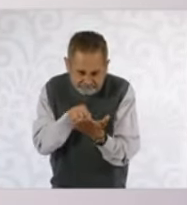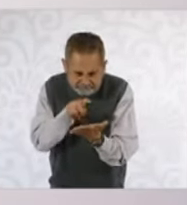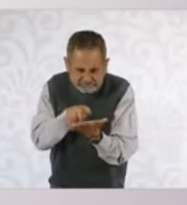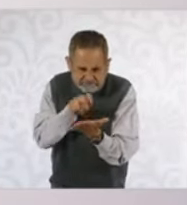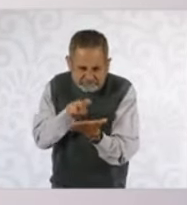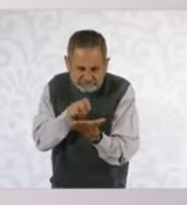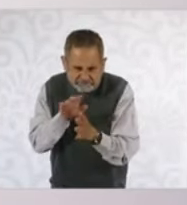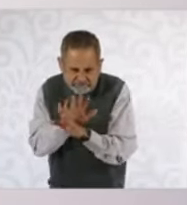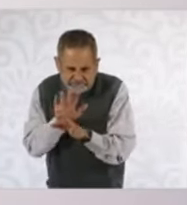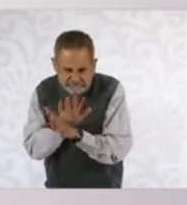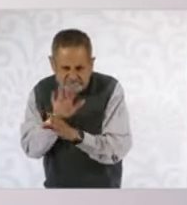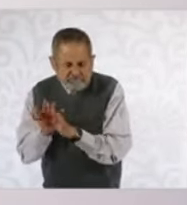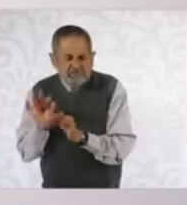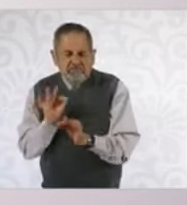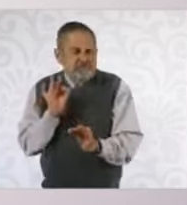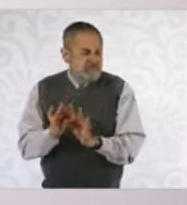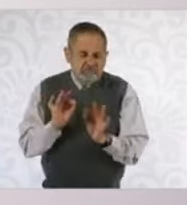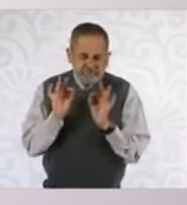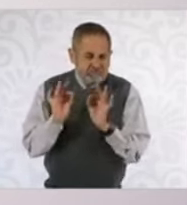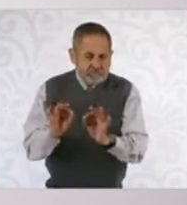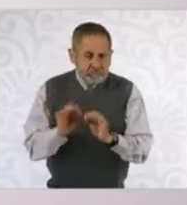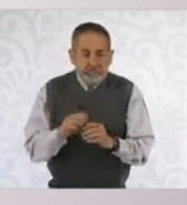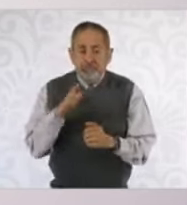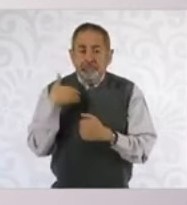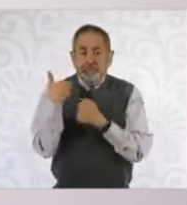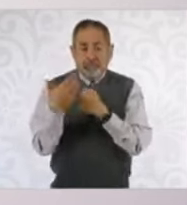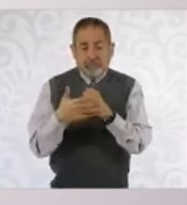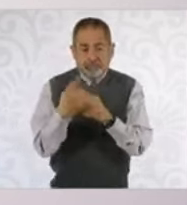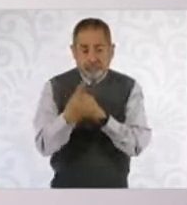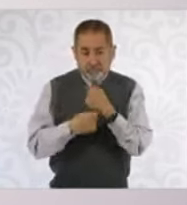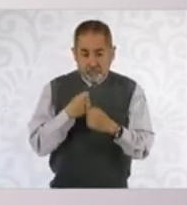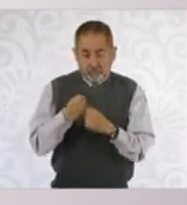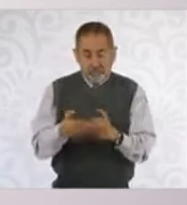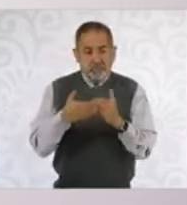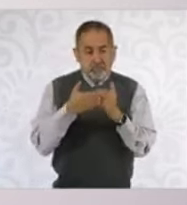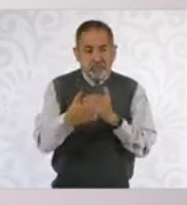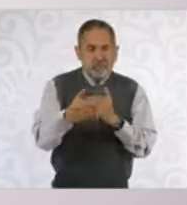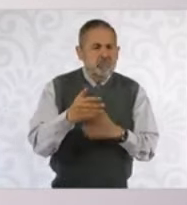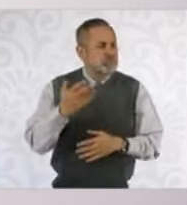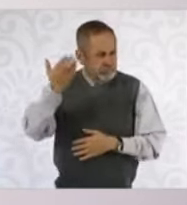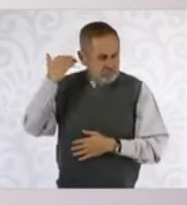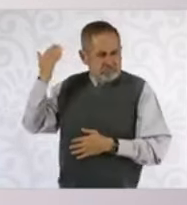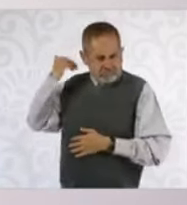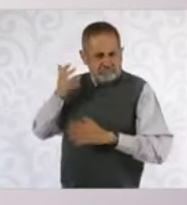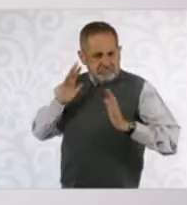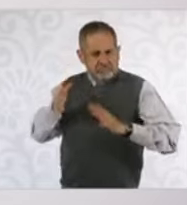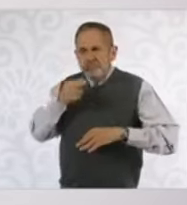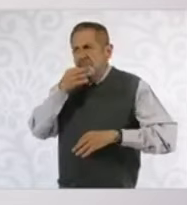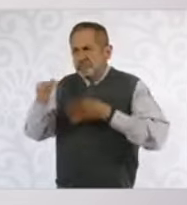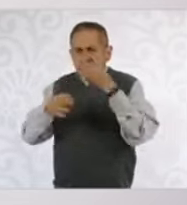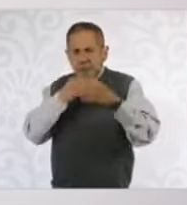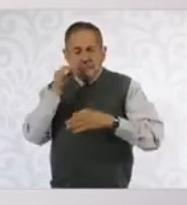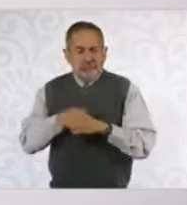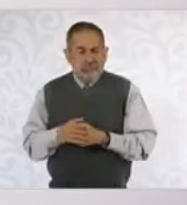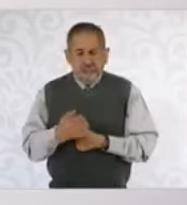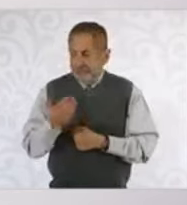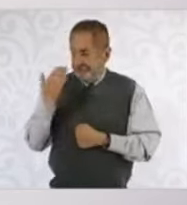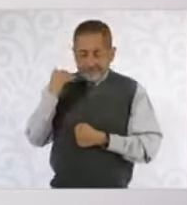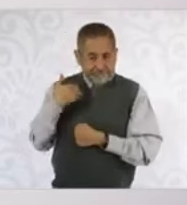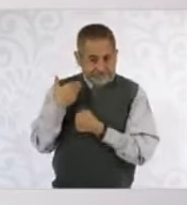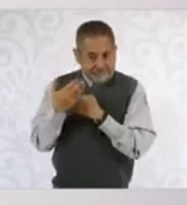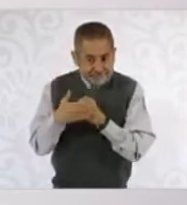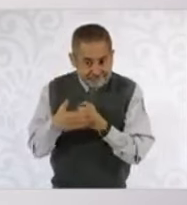Y el próximo año nos vamos a dedicar todavía más, lo dije en la campaña, a fortalecer la